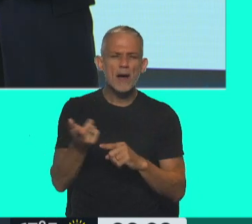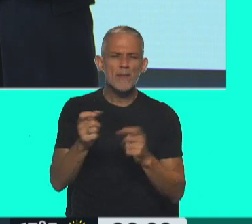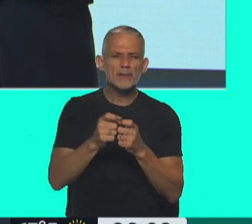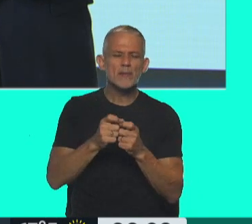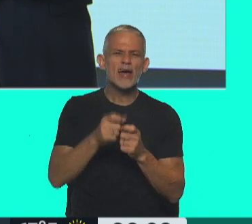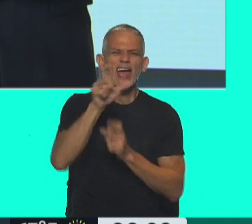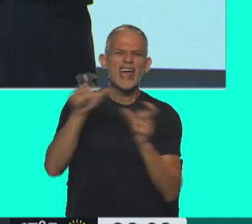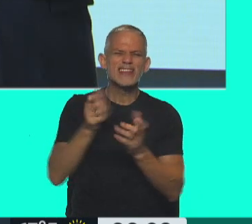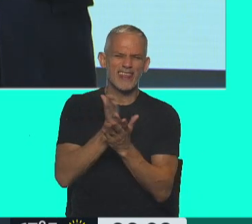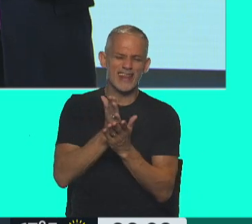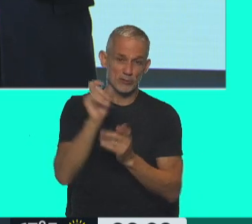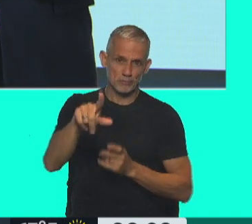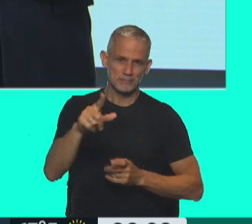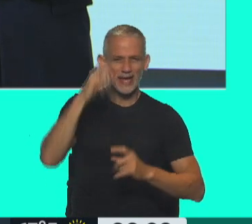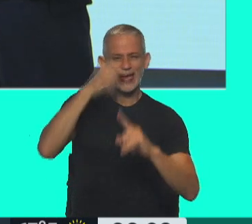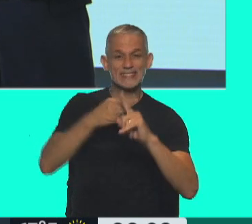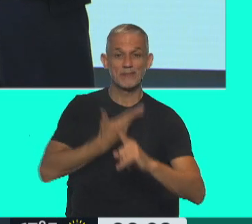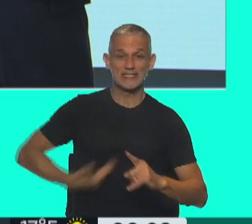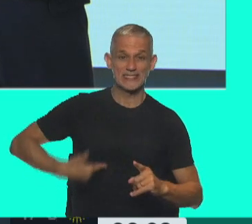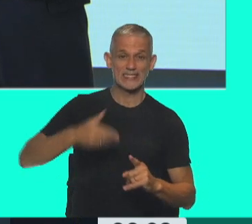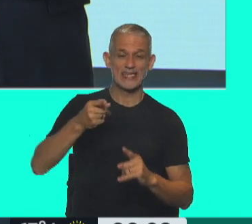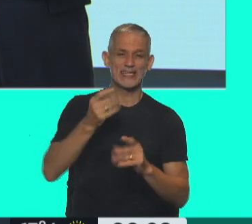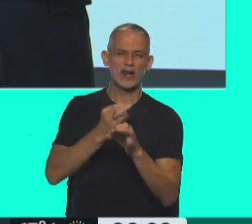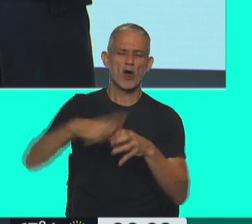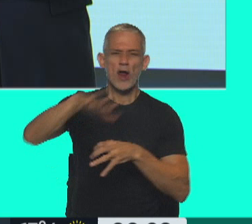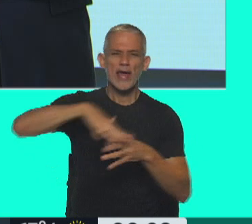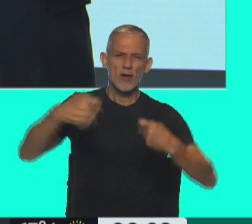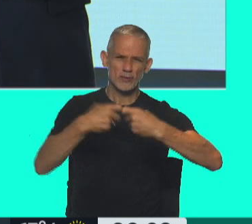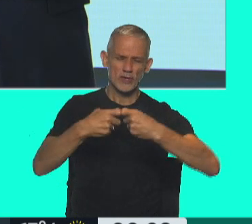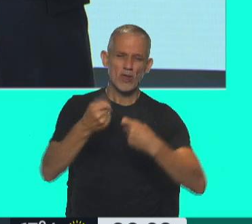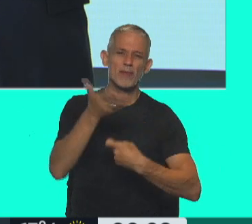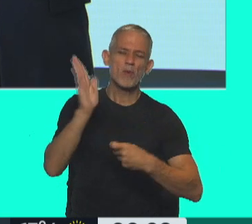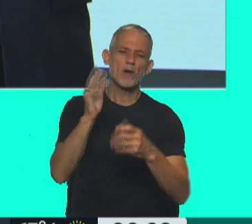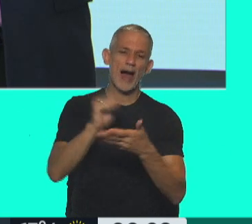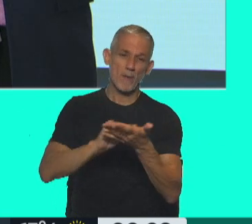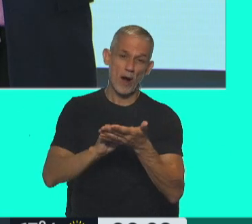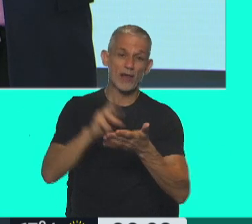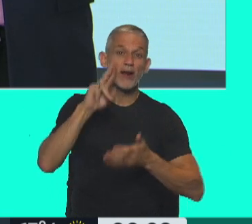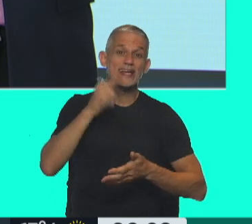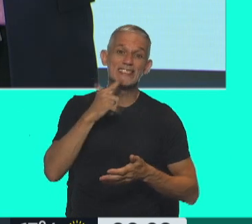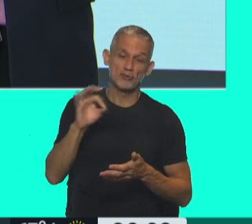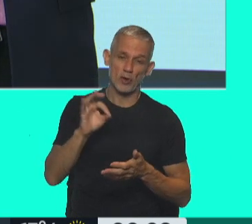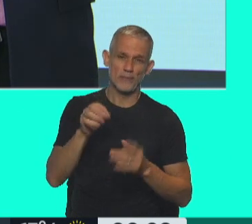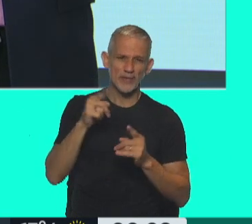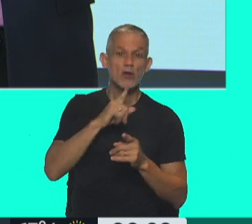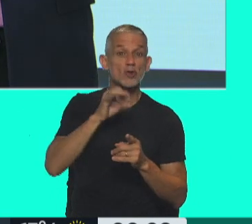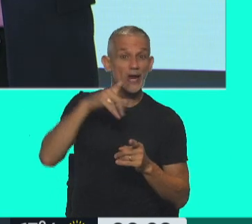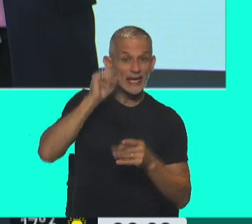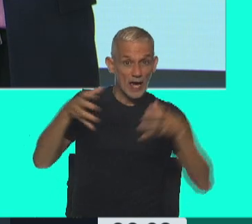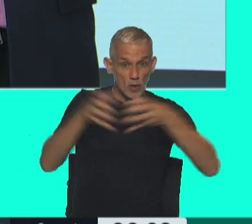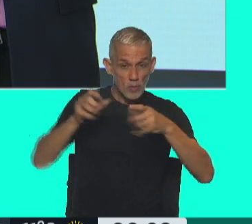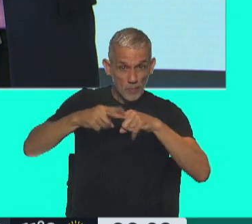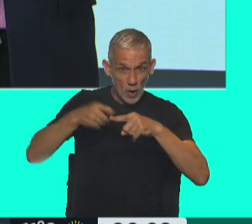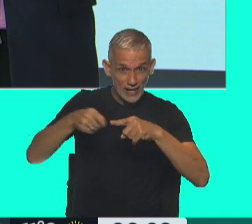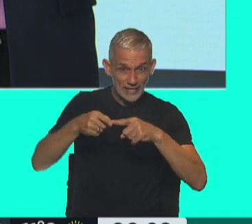Derecho, que conduce el expresidente del Colegio Público de Abogados, Jorge Rizzo. Tonelli pertenece a una agrupación